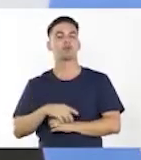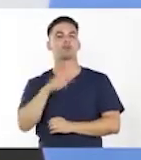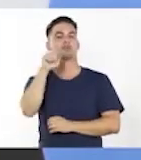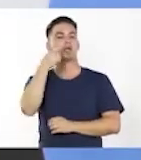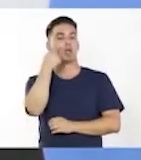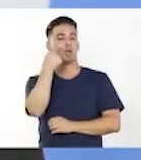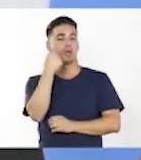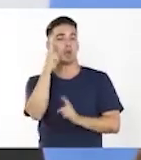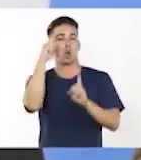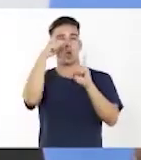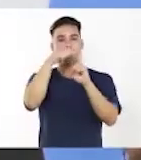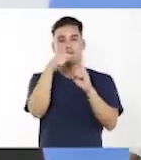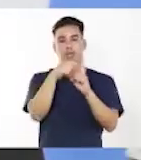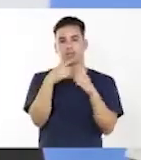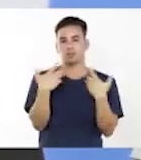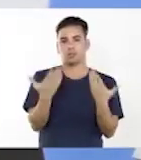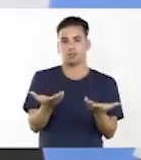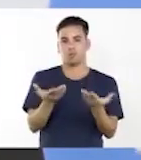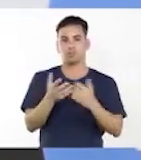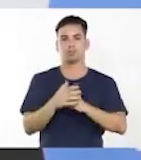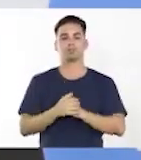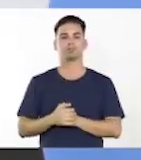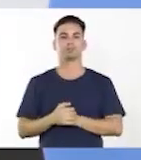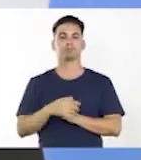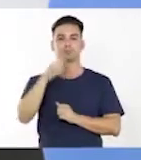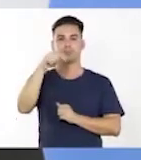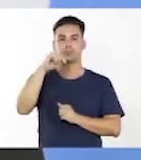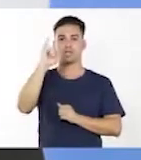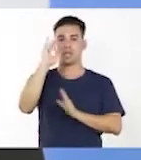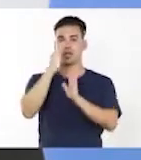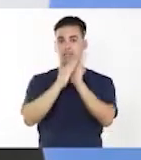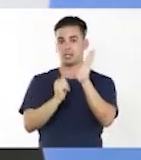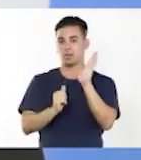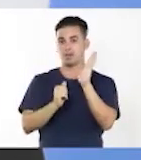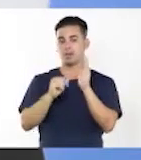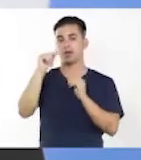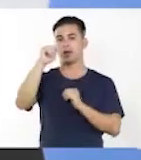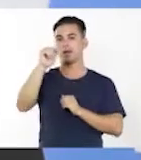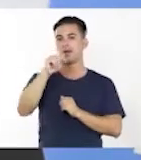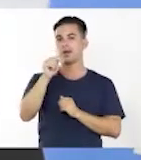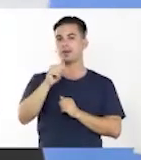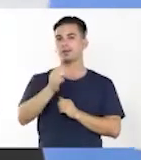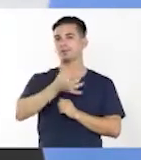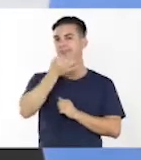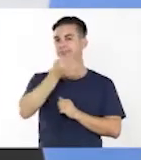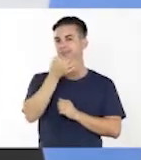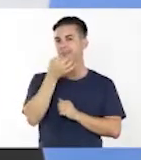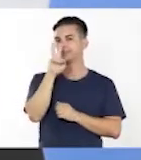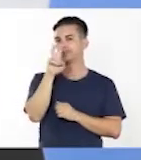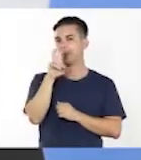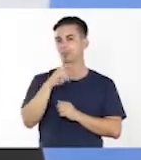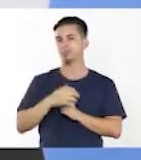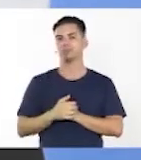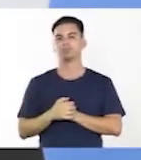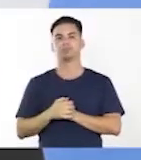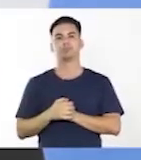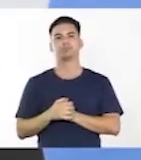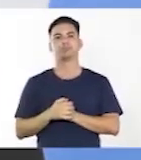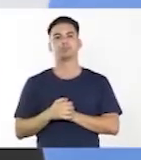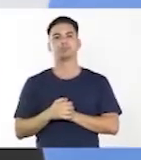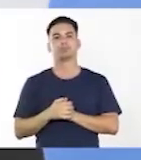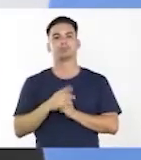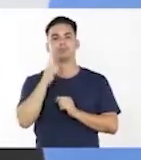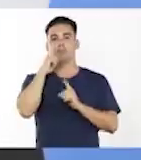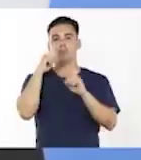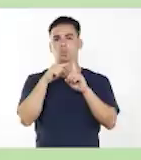ortográficos y vamos a ver cuáles van a ser los objetivos de este semestre, que es el que va a abordar